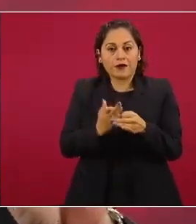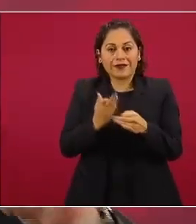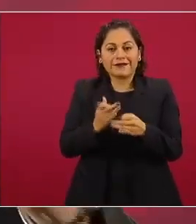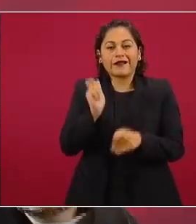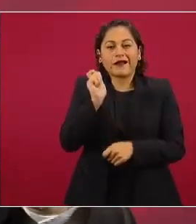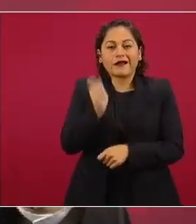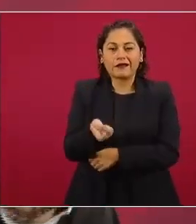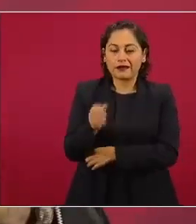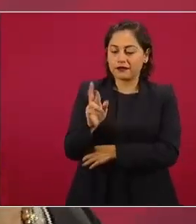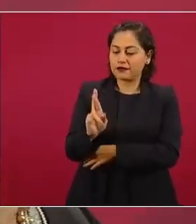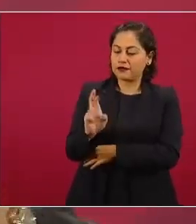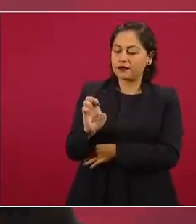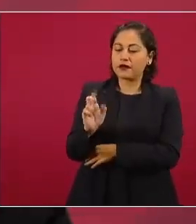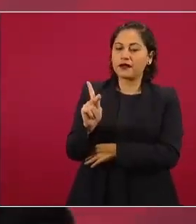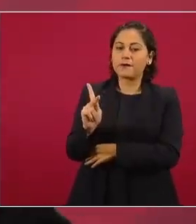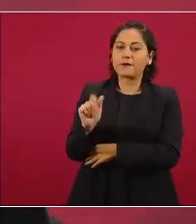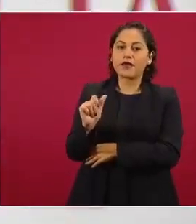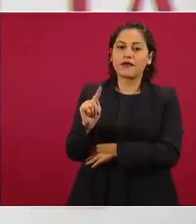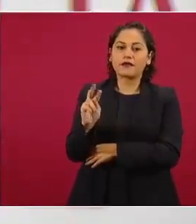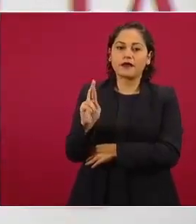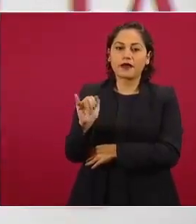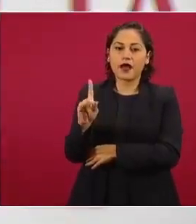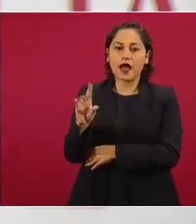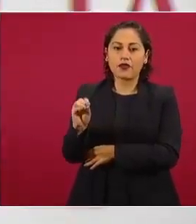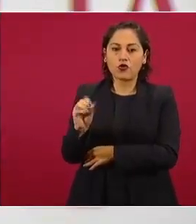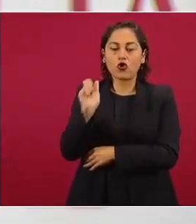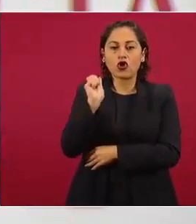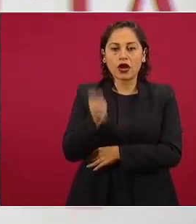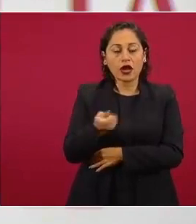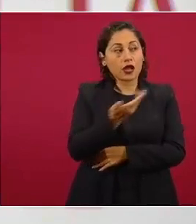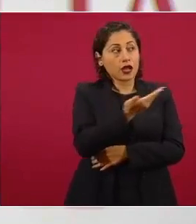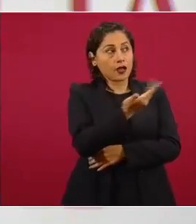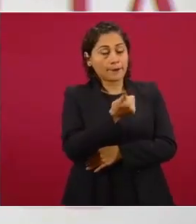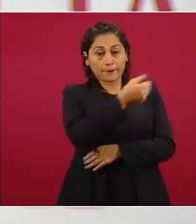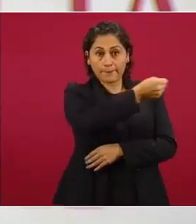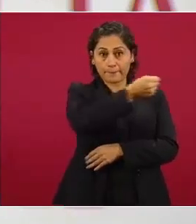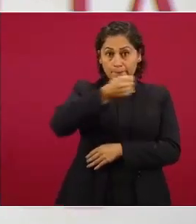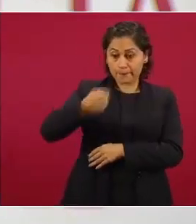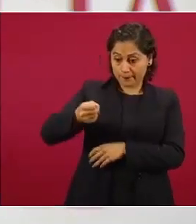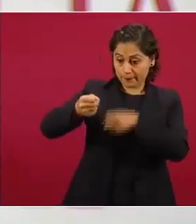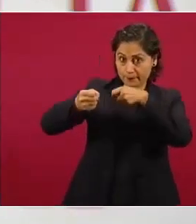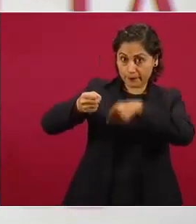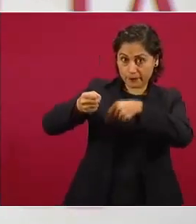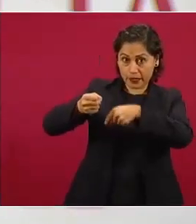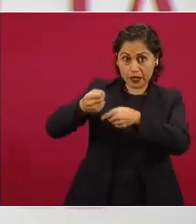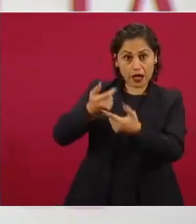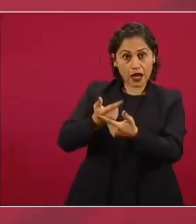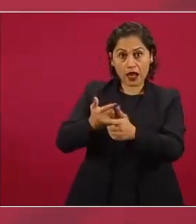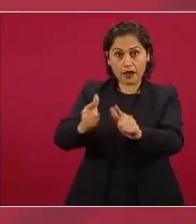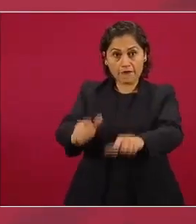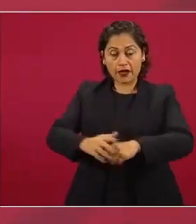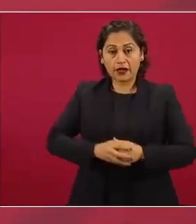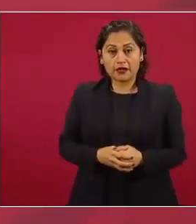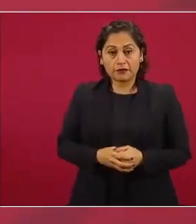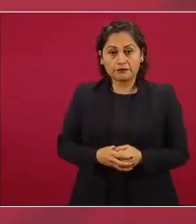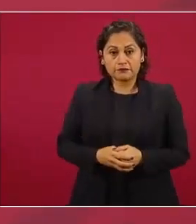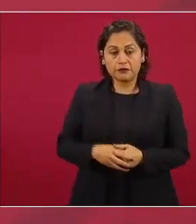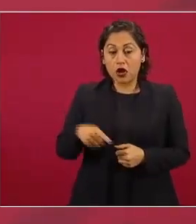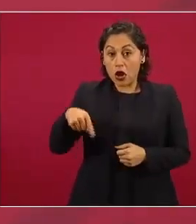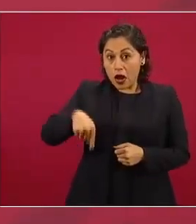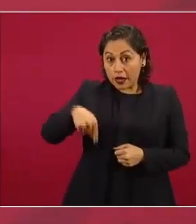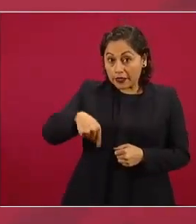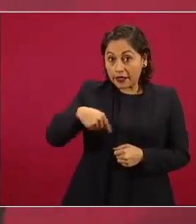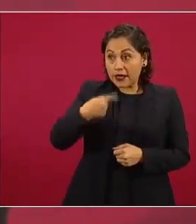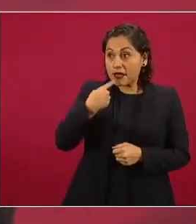norteamericana y se va a poner a disposición de la Fiscalía General de la República en libertad no está detenido